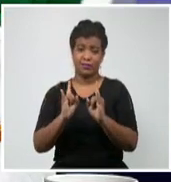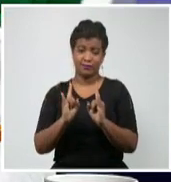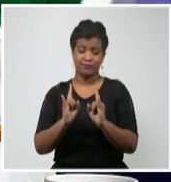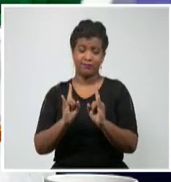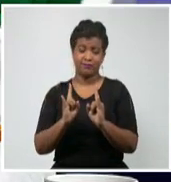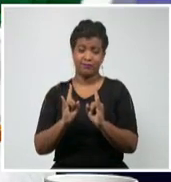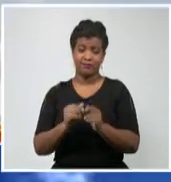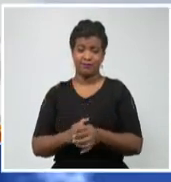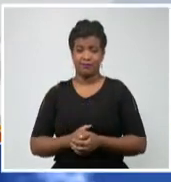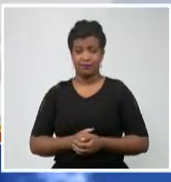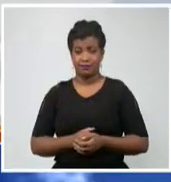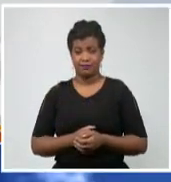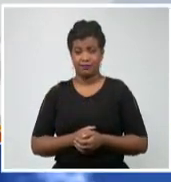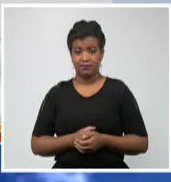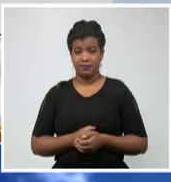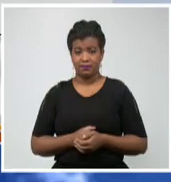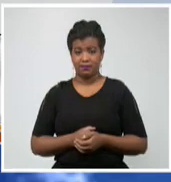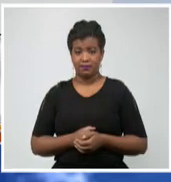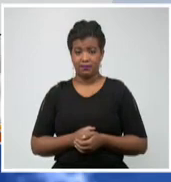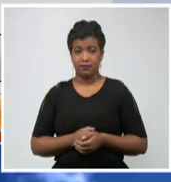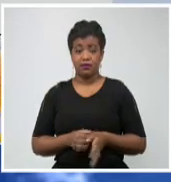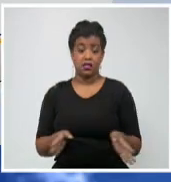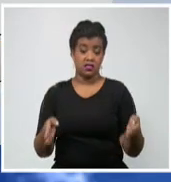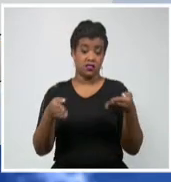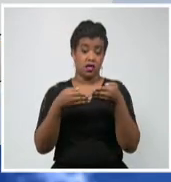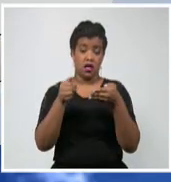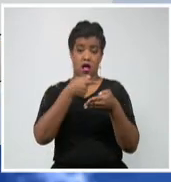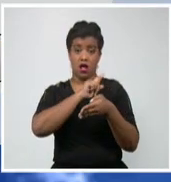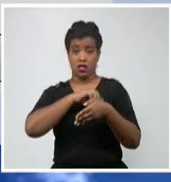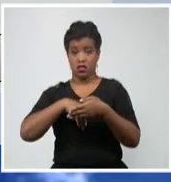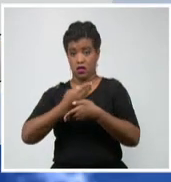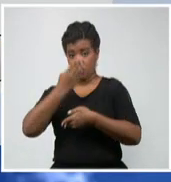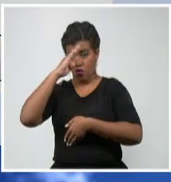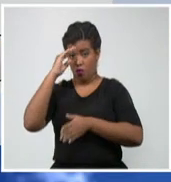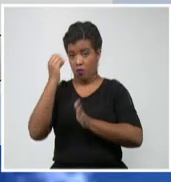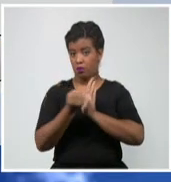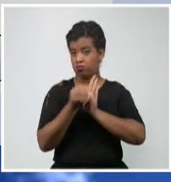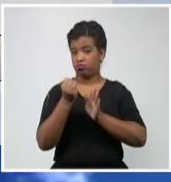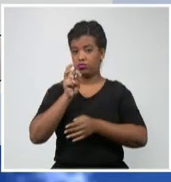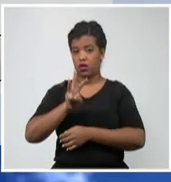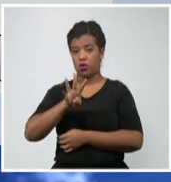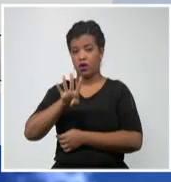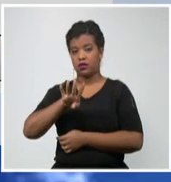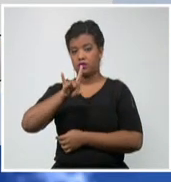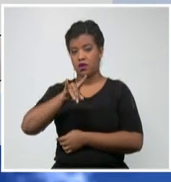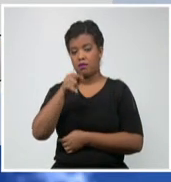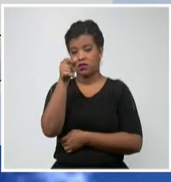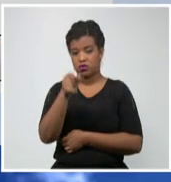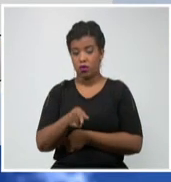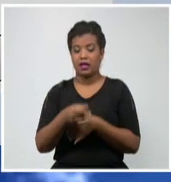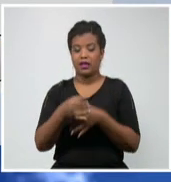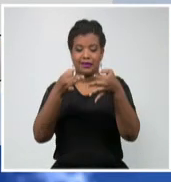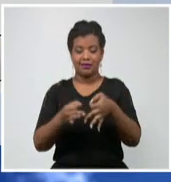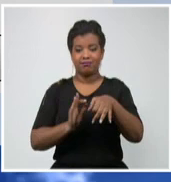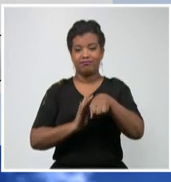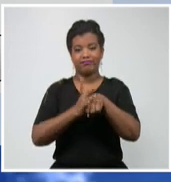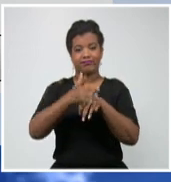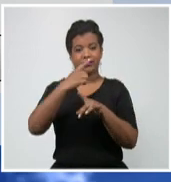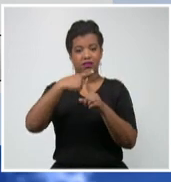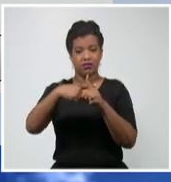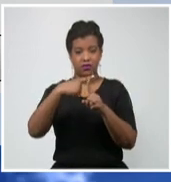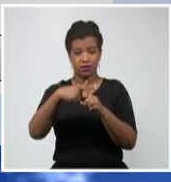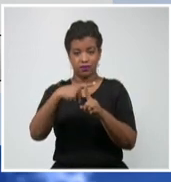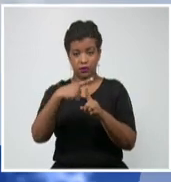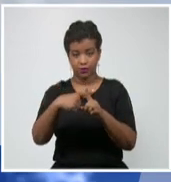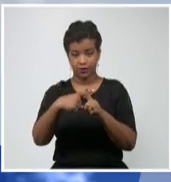querido tener en este momento. Al cierre del día de ayer, Cuba confirmó 349 pacientes diagnosticados con la COVID-19.